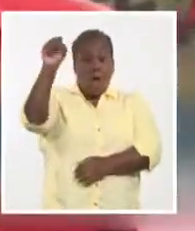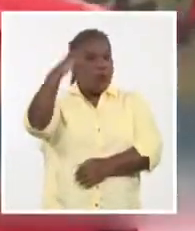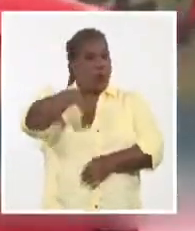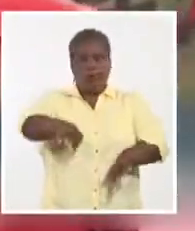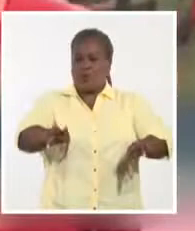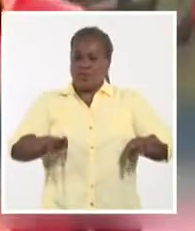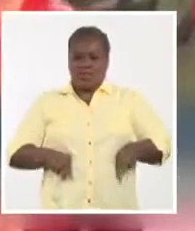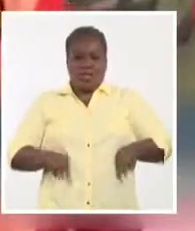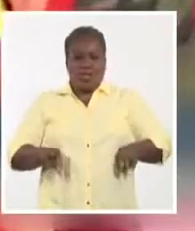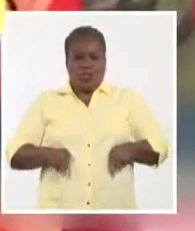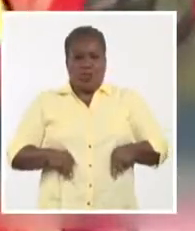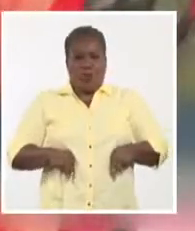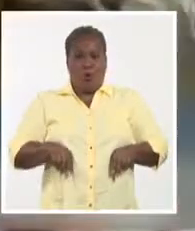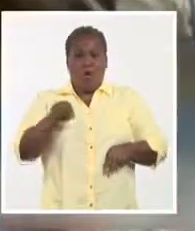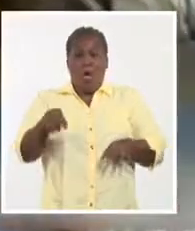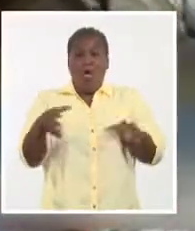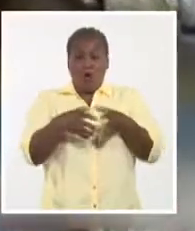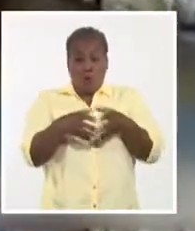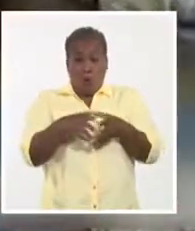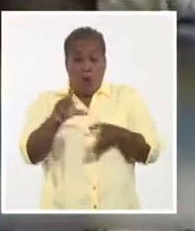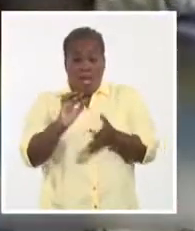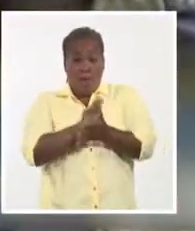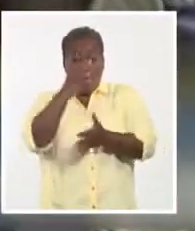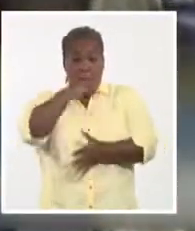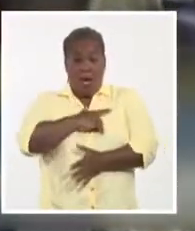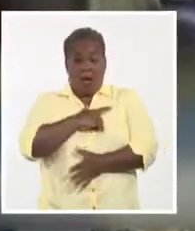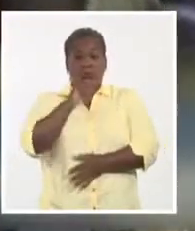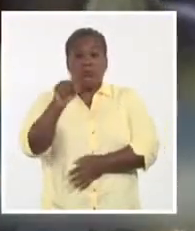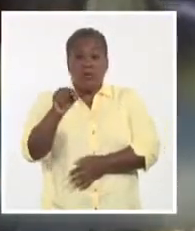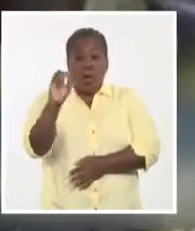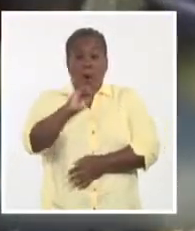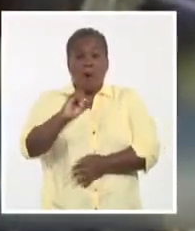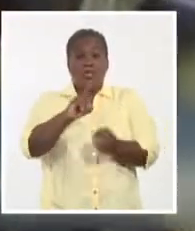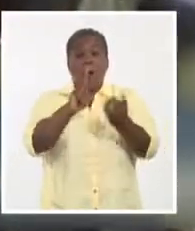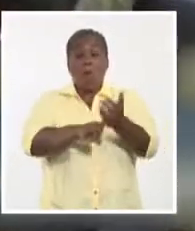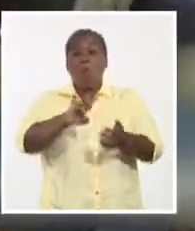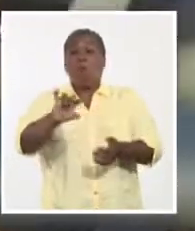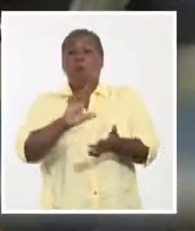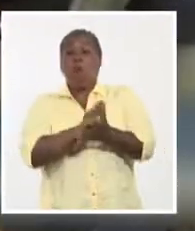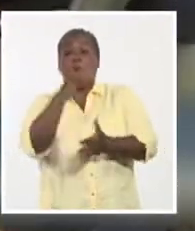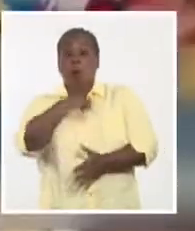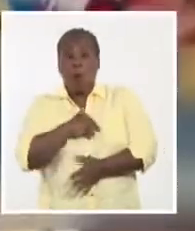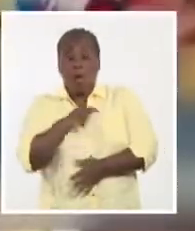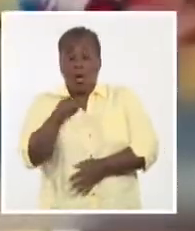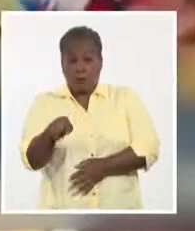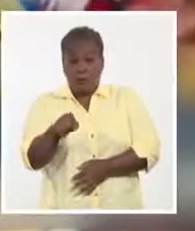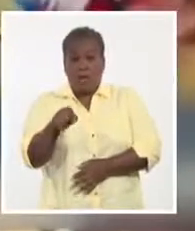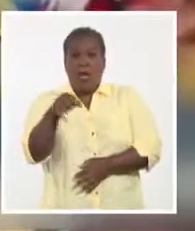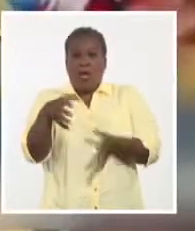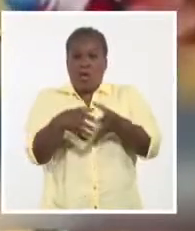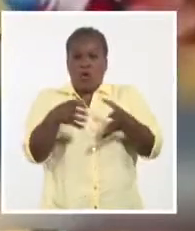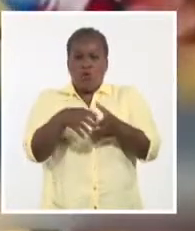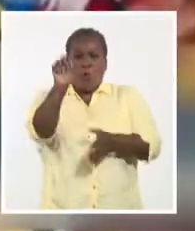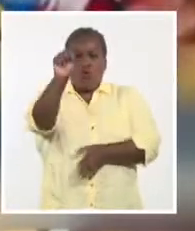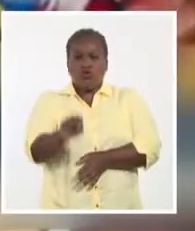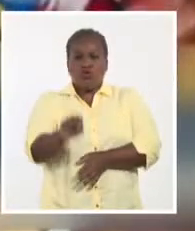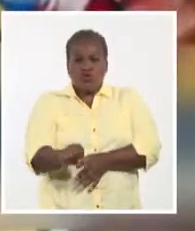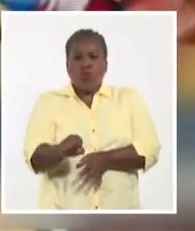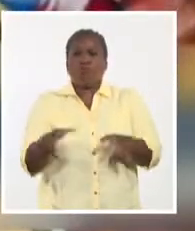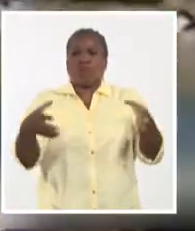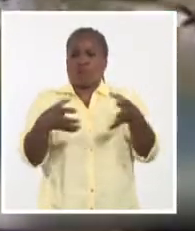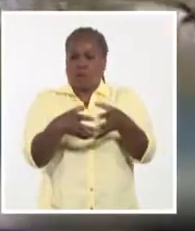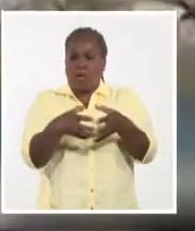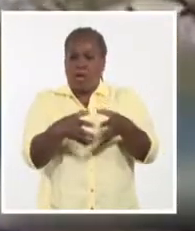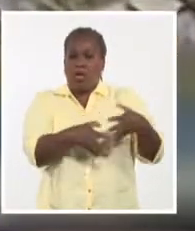-mediática liderada por el Grupo de Lima. El operativo Puma fue concebido por el Comando Sur de las Fuerzas Armadas de Estados Unidos